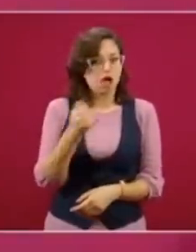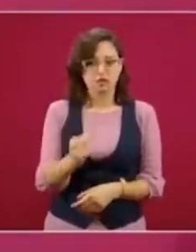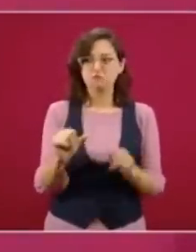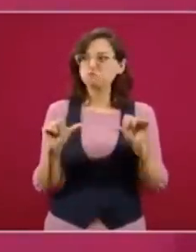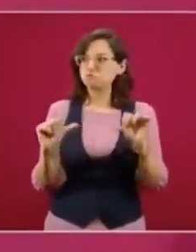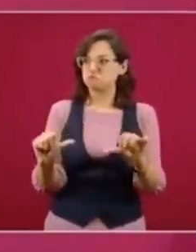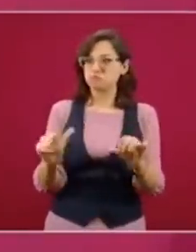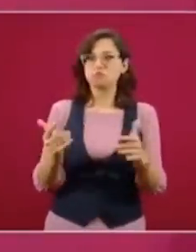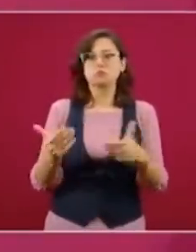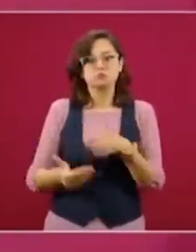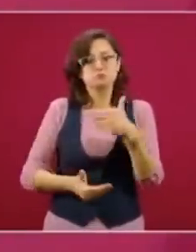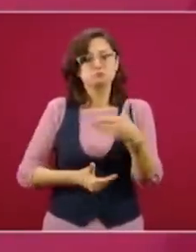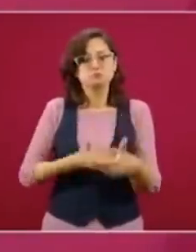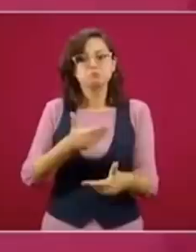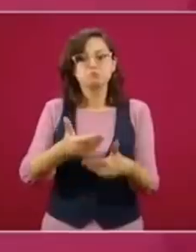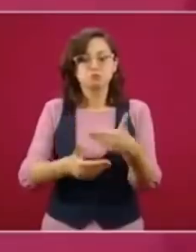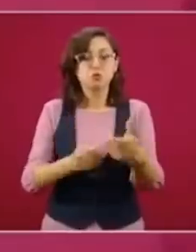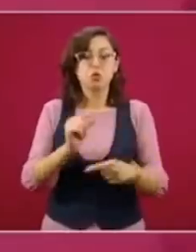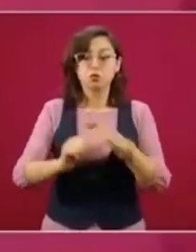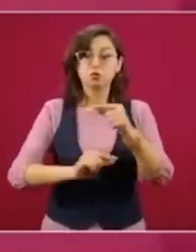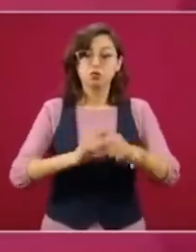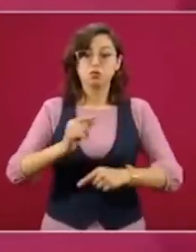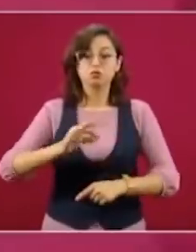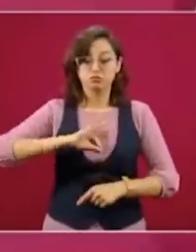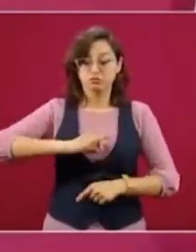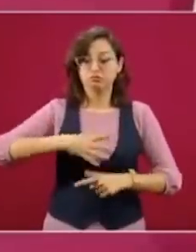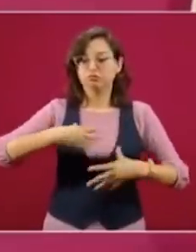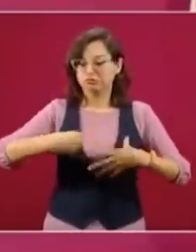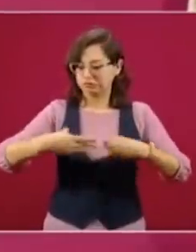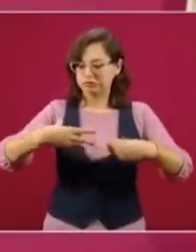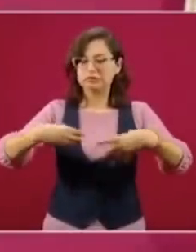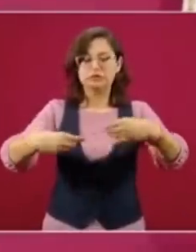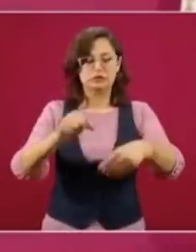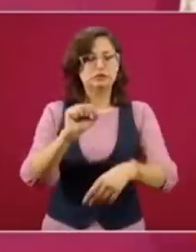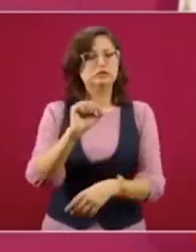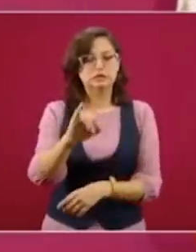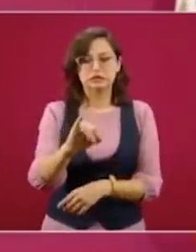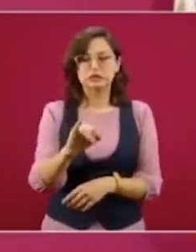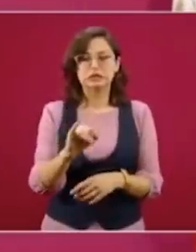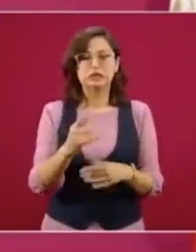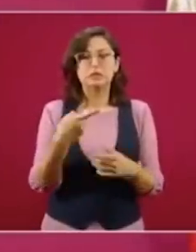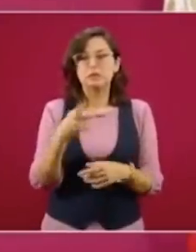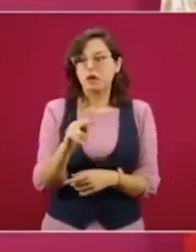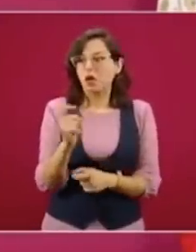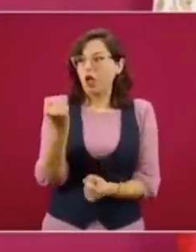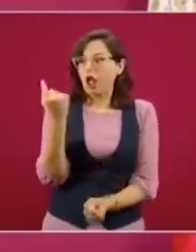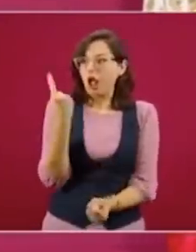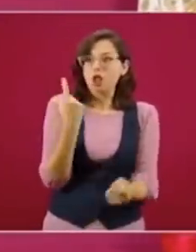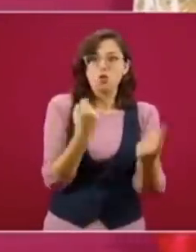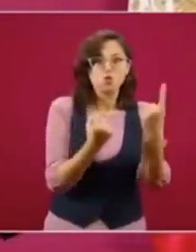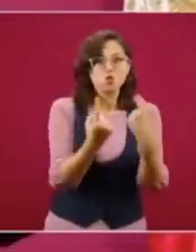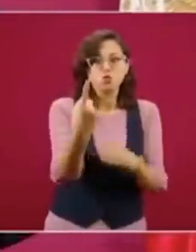avanzando la pandemia, el contagio, pero se han quedado